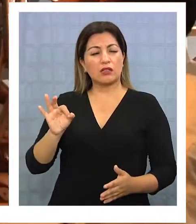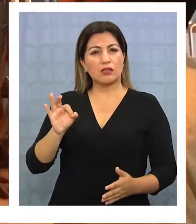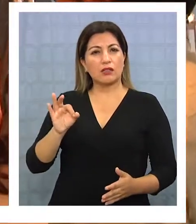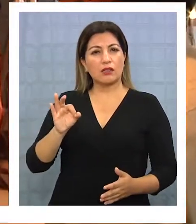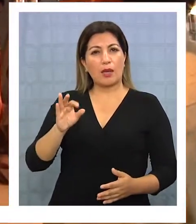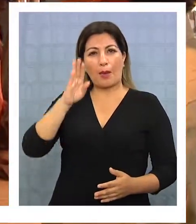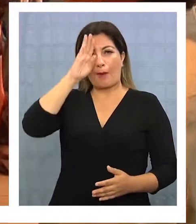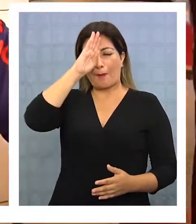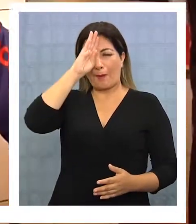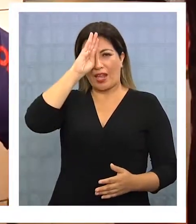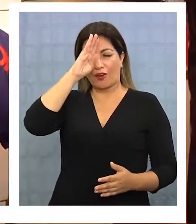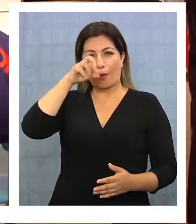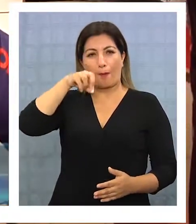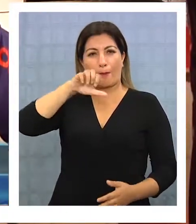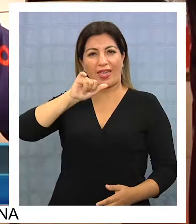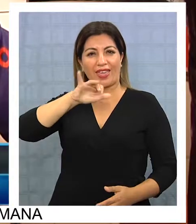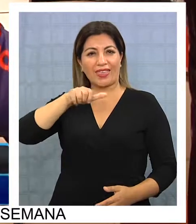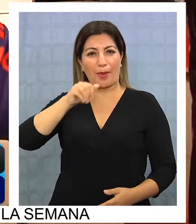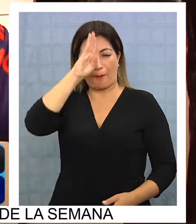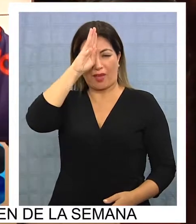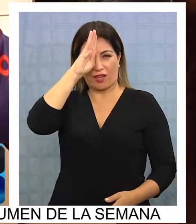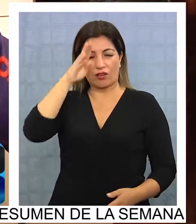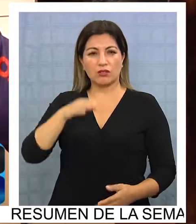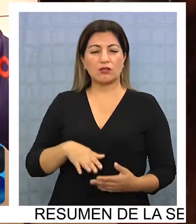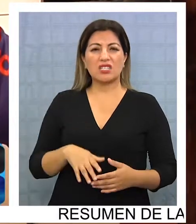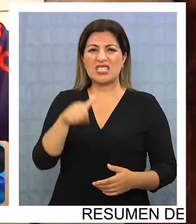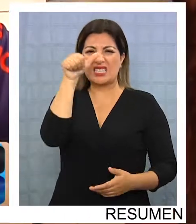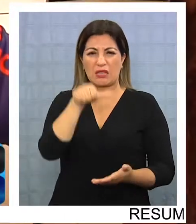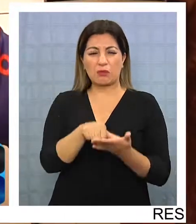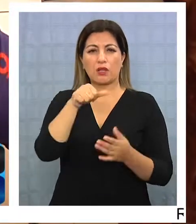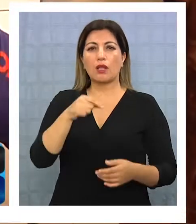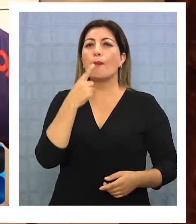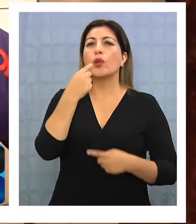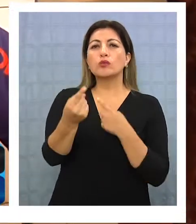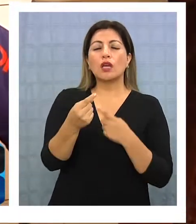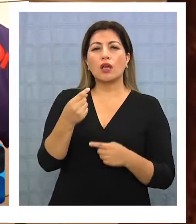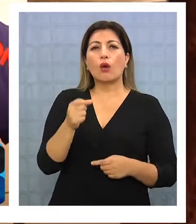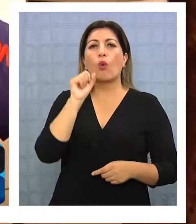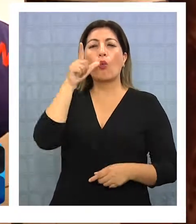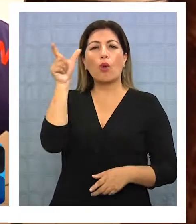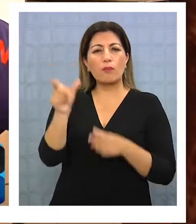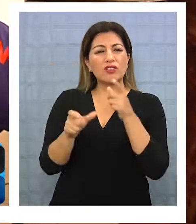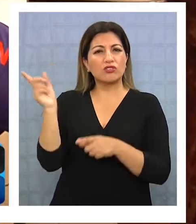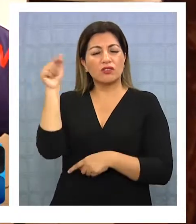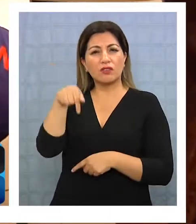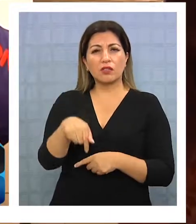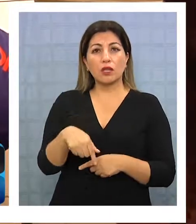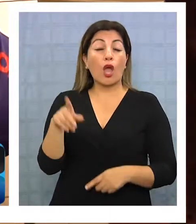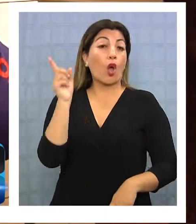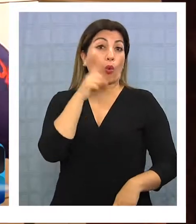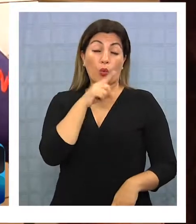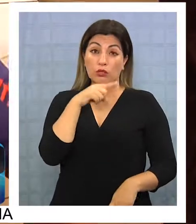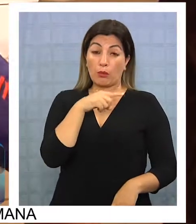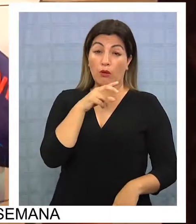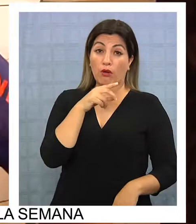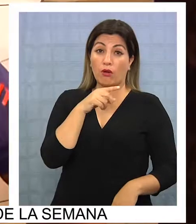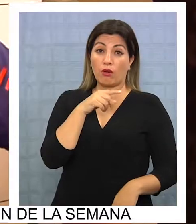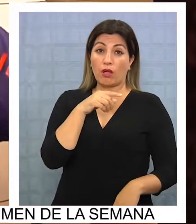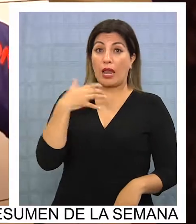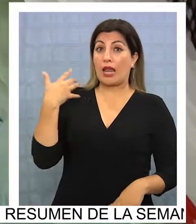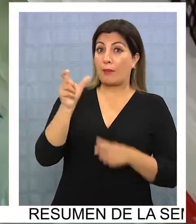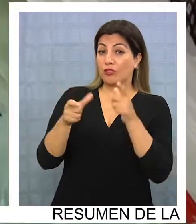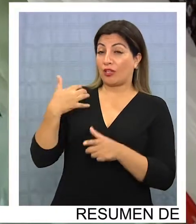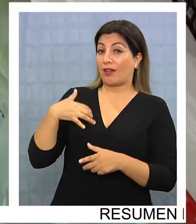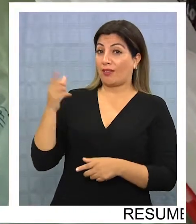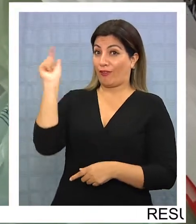el pez de perro 6.000. Eso se olvida más o menos los... ¿Qué le viene principalmente a comprar acá? Bueno, últimamente han estado viniendo harto